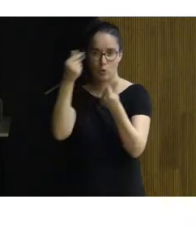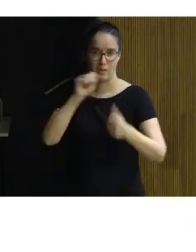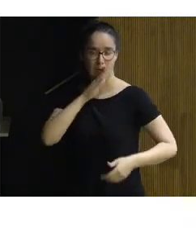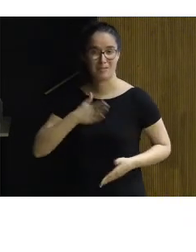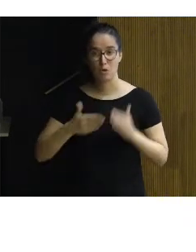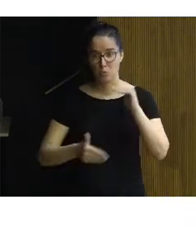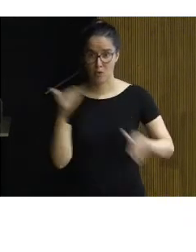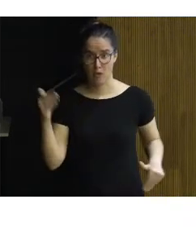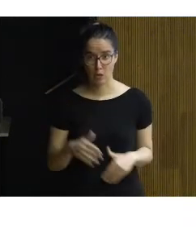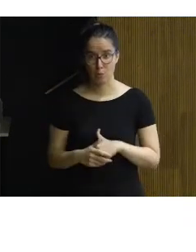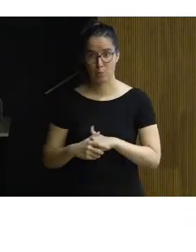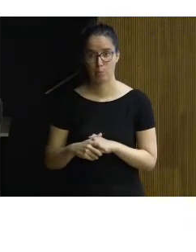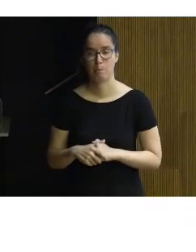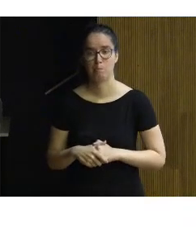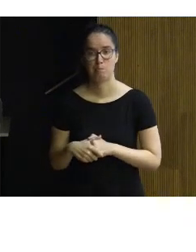contemporáneo.